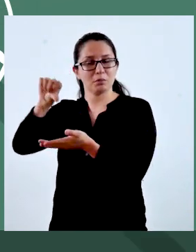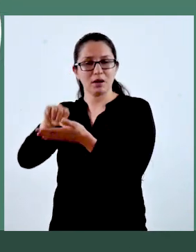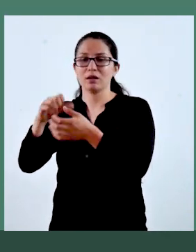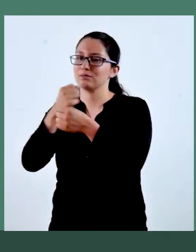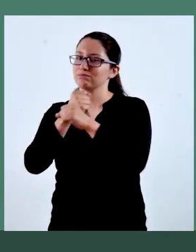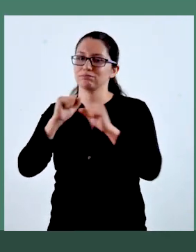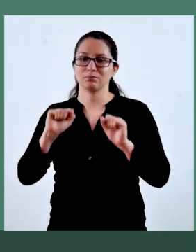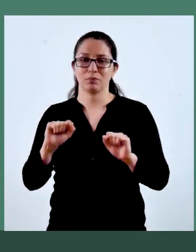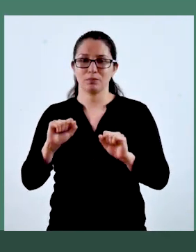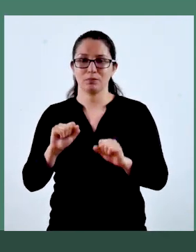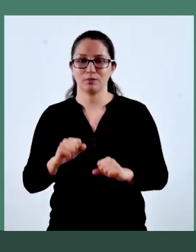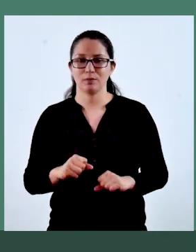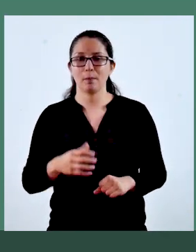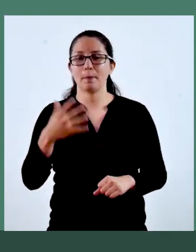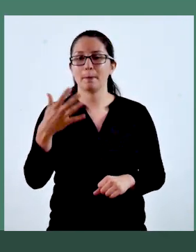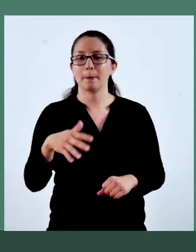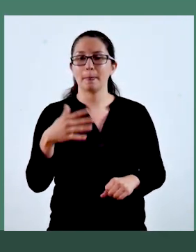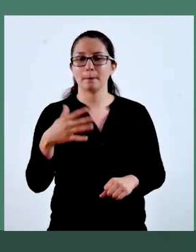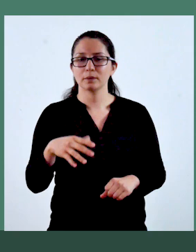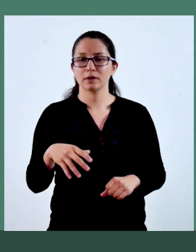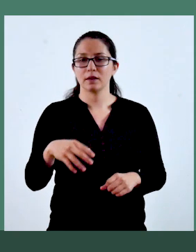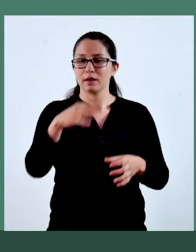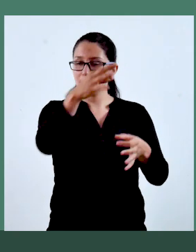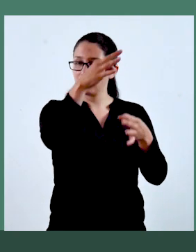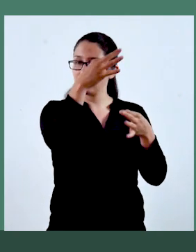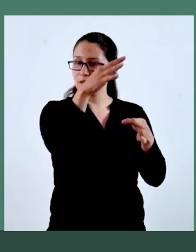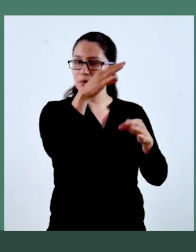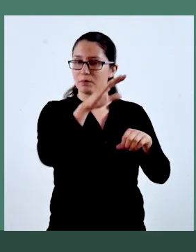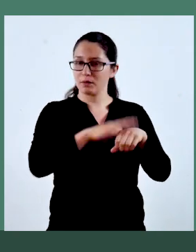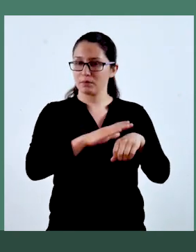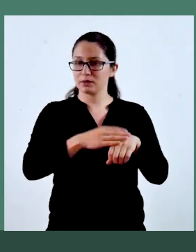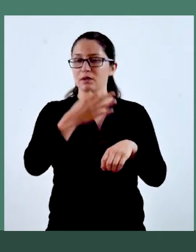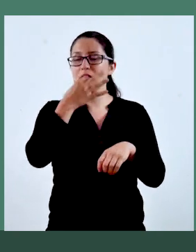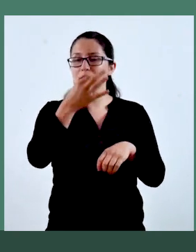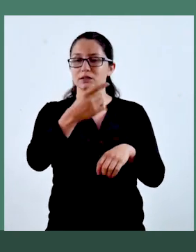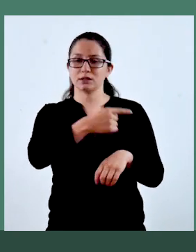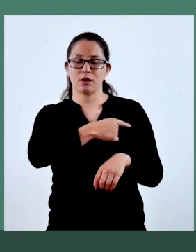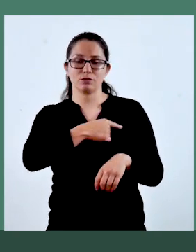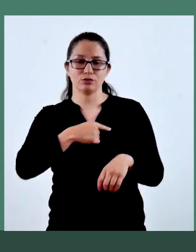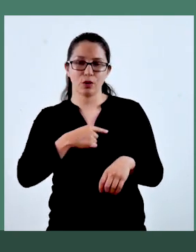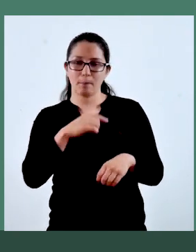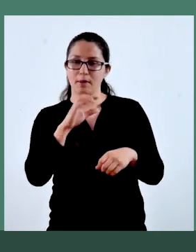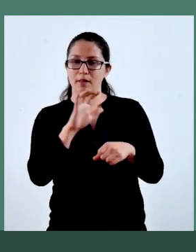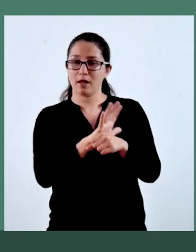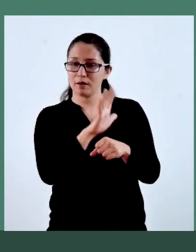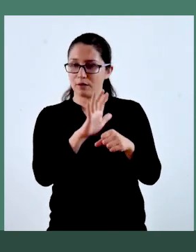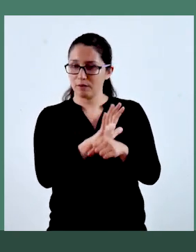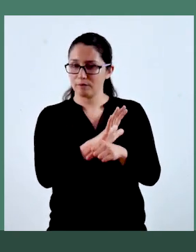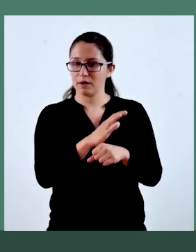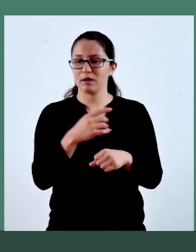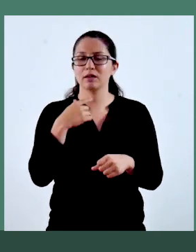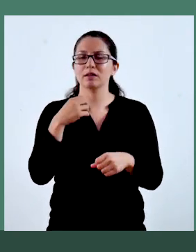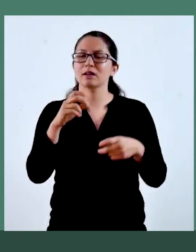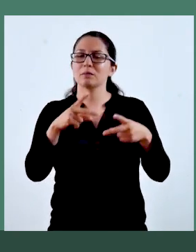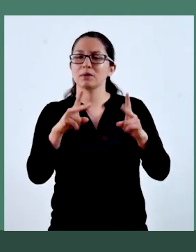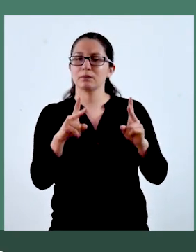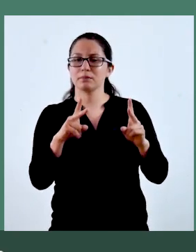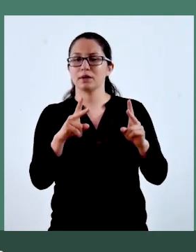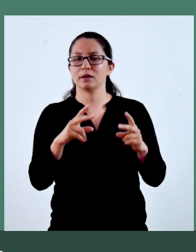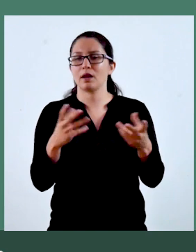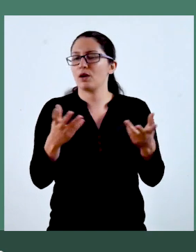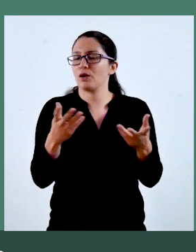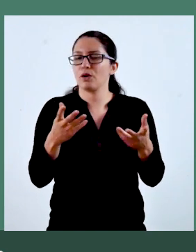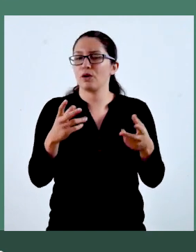países. Es muy importante que la autorización contenga la individualización de la obra y los usos permitidos,